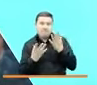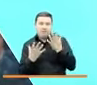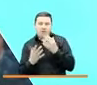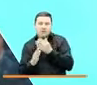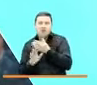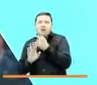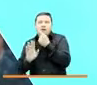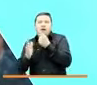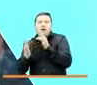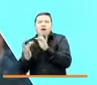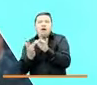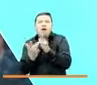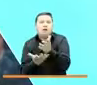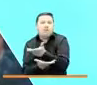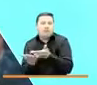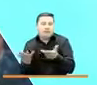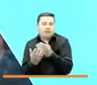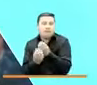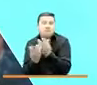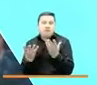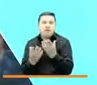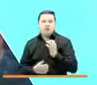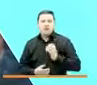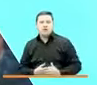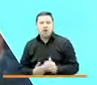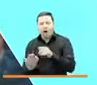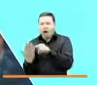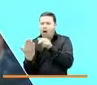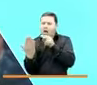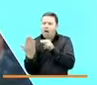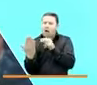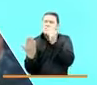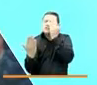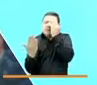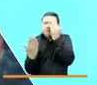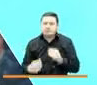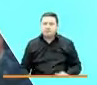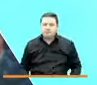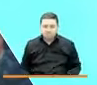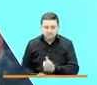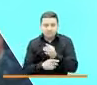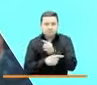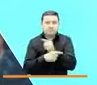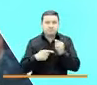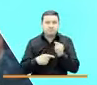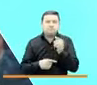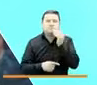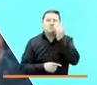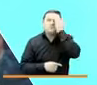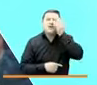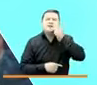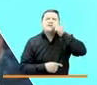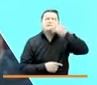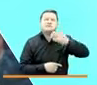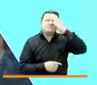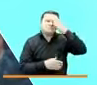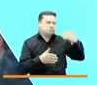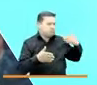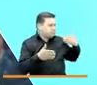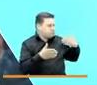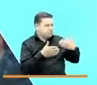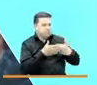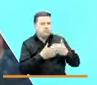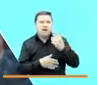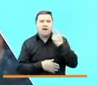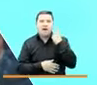espacio de interacción con la ciudadanía. Esta semana lo hicieron en el Centro Nacional de Memoria Histórica y ayer se